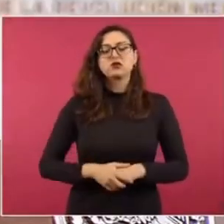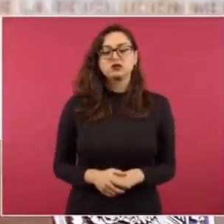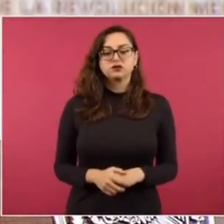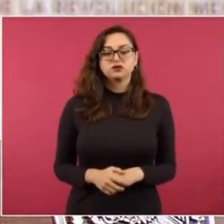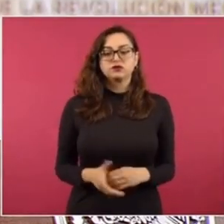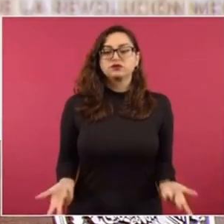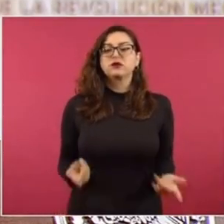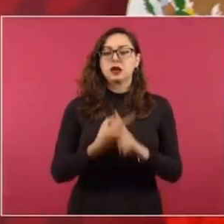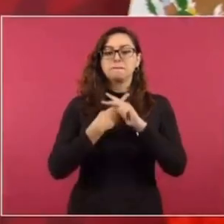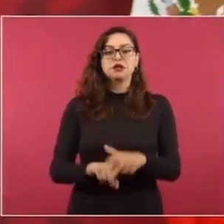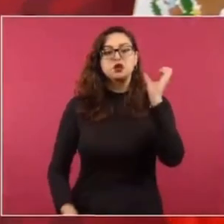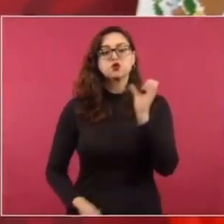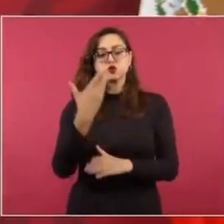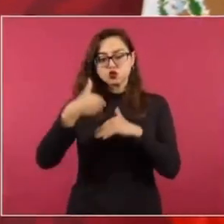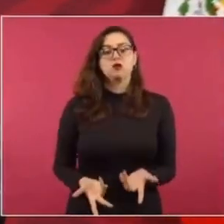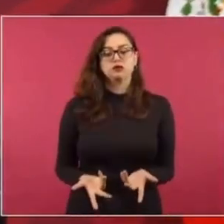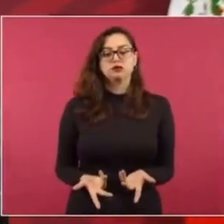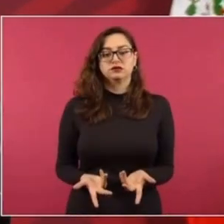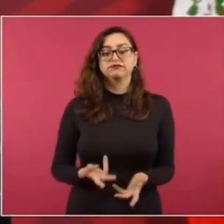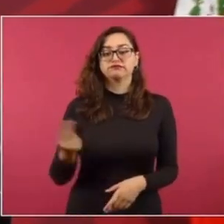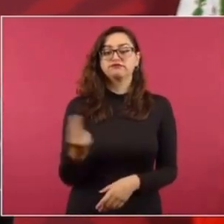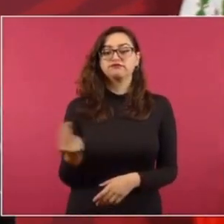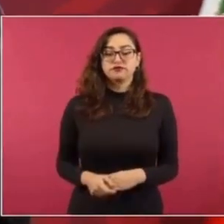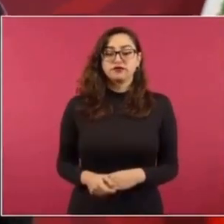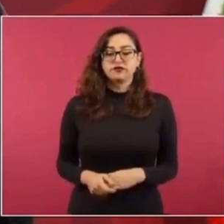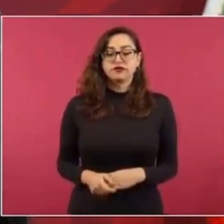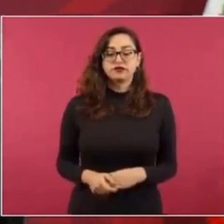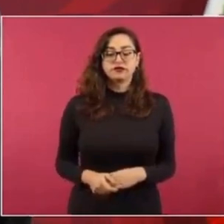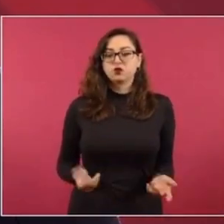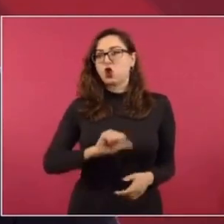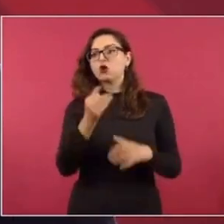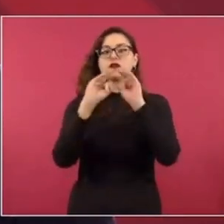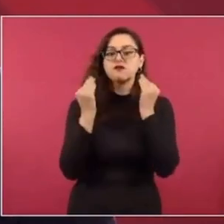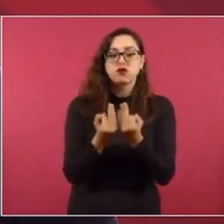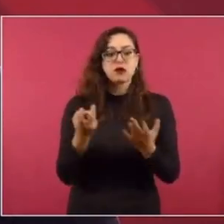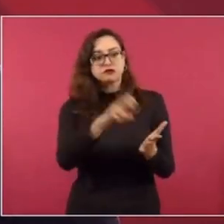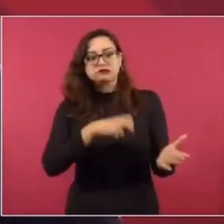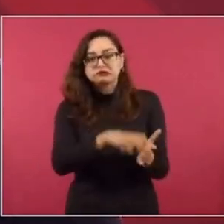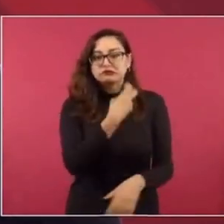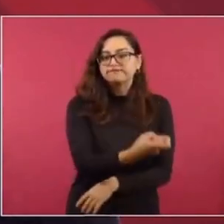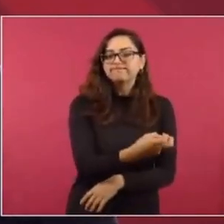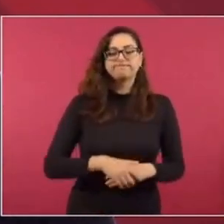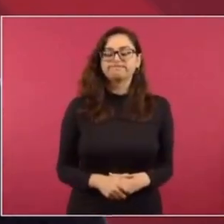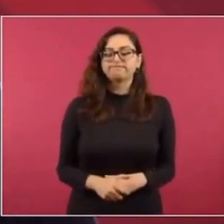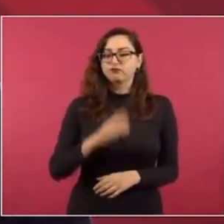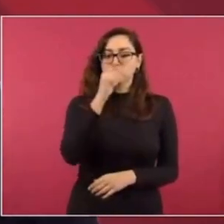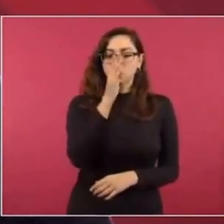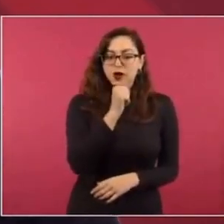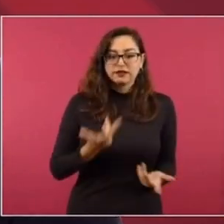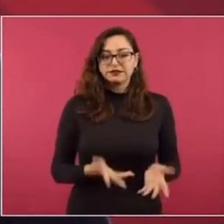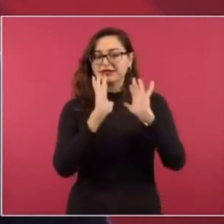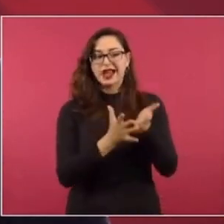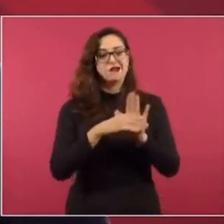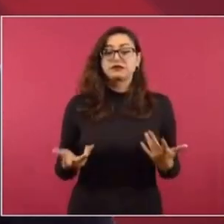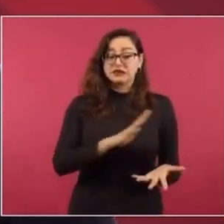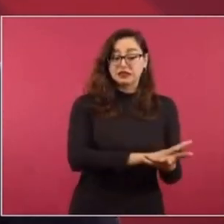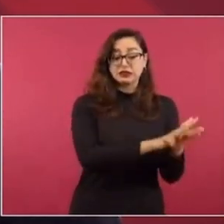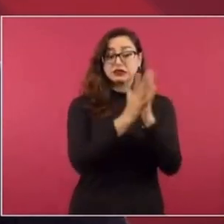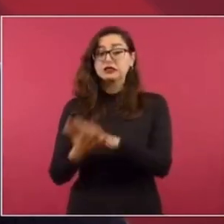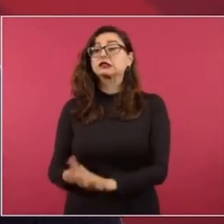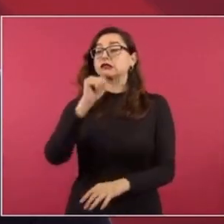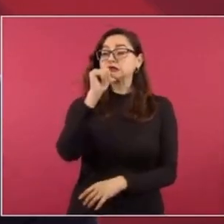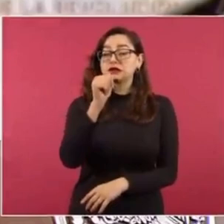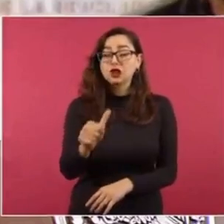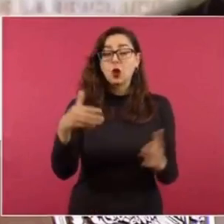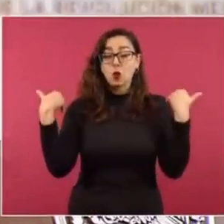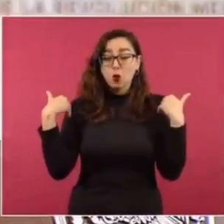corrupción, iniciando una etapa nueva en vida pública del país. No había otra opción. Si eso no se hubiese realizado, se